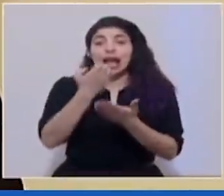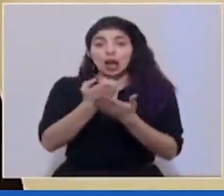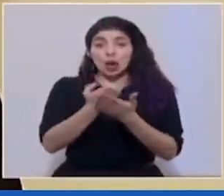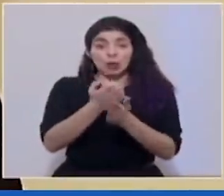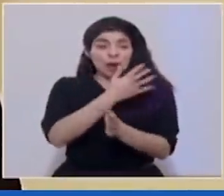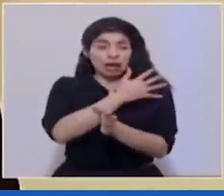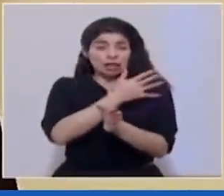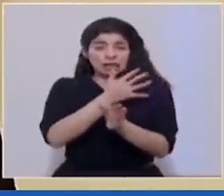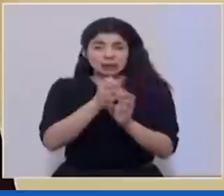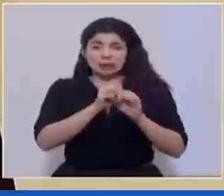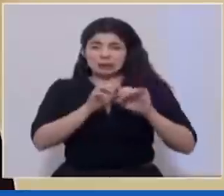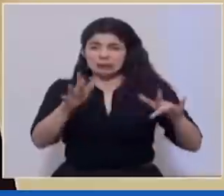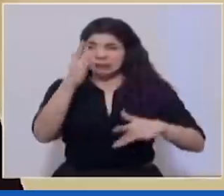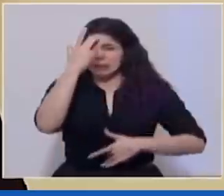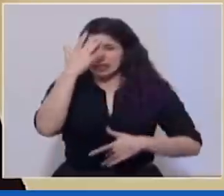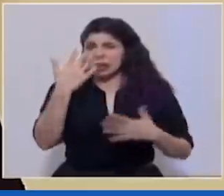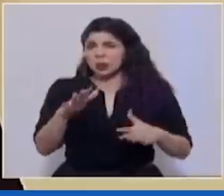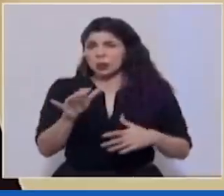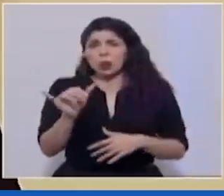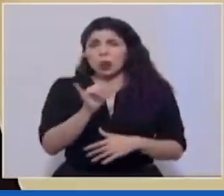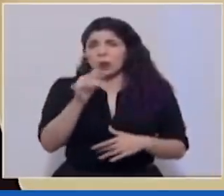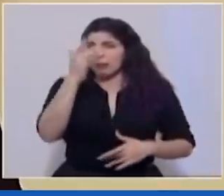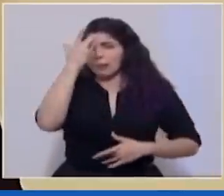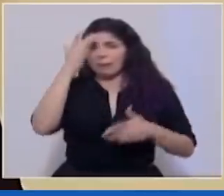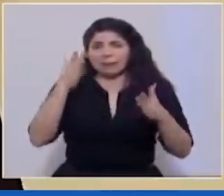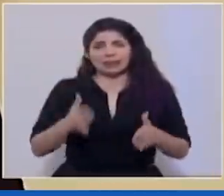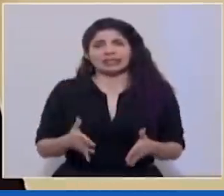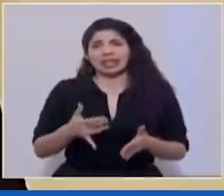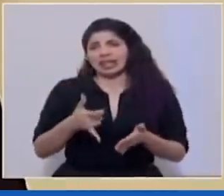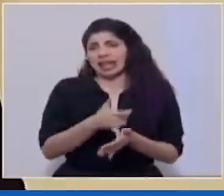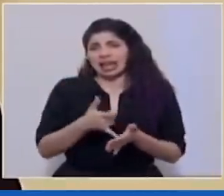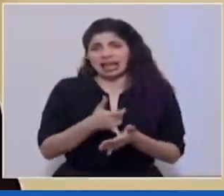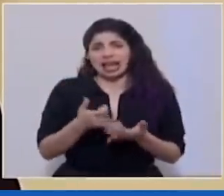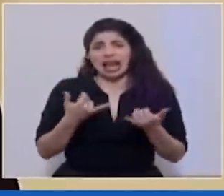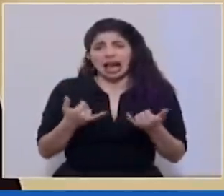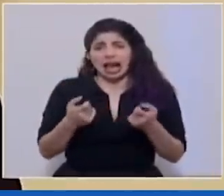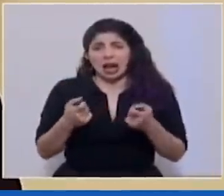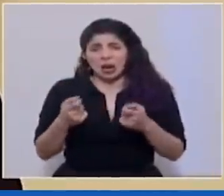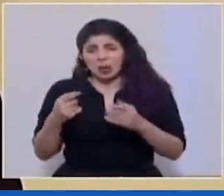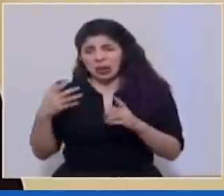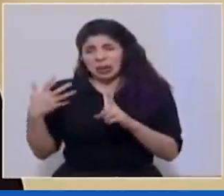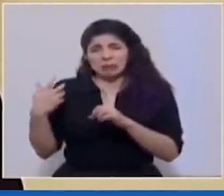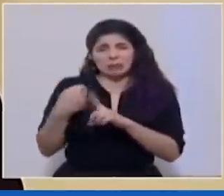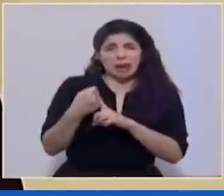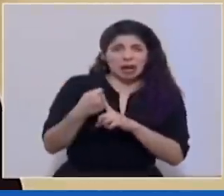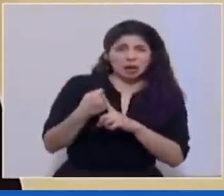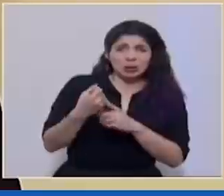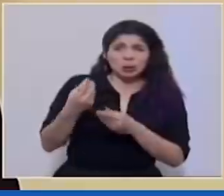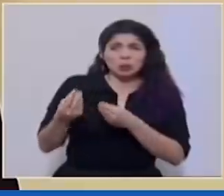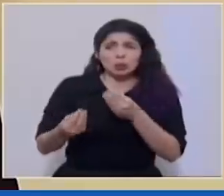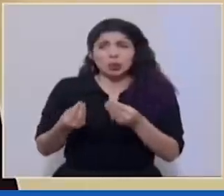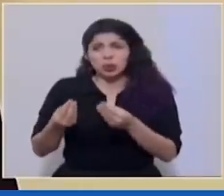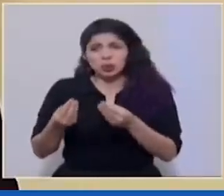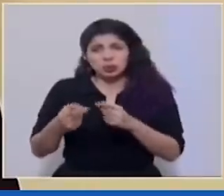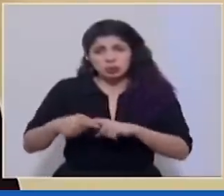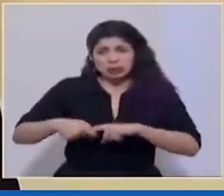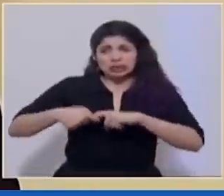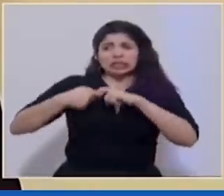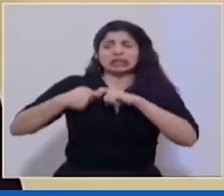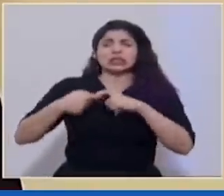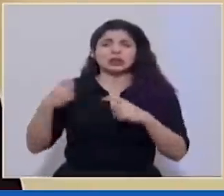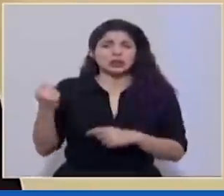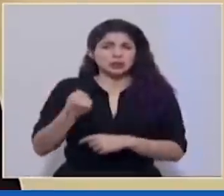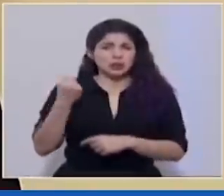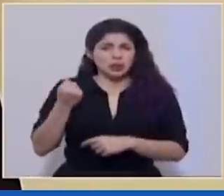la pandemia también ha sido un paciente crítico. Tenemos niveles de contracción de la producción muy significativos,